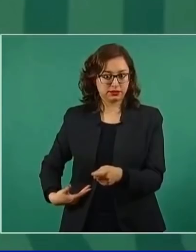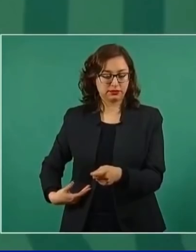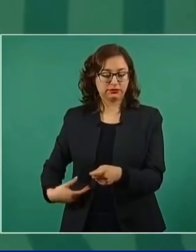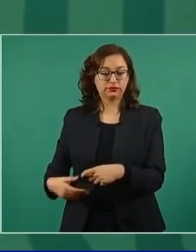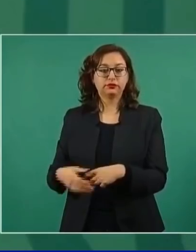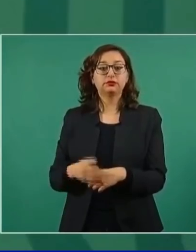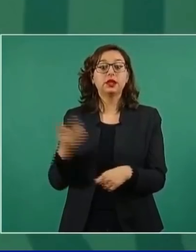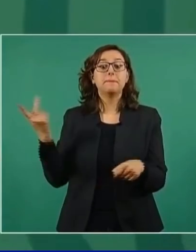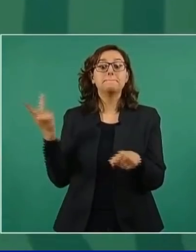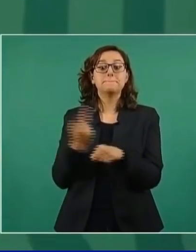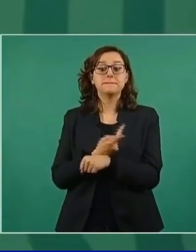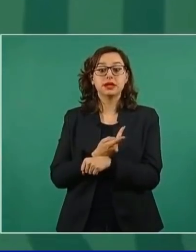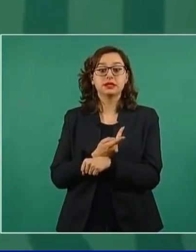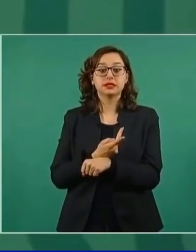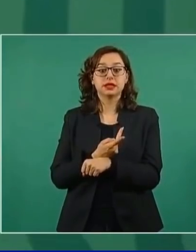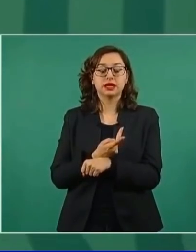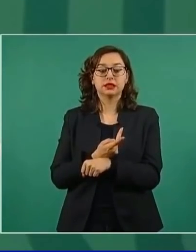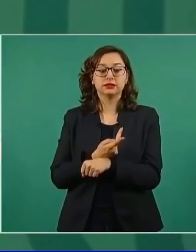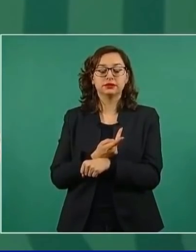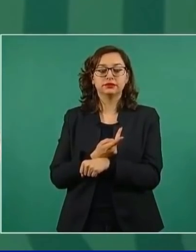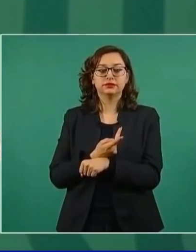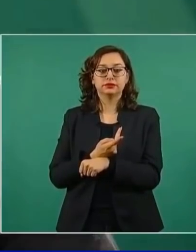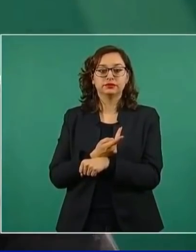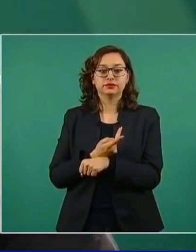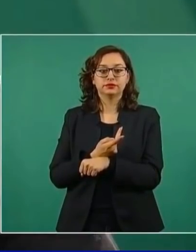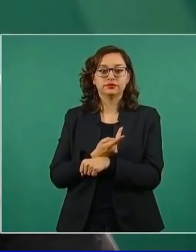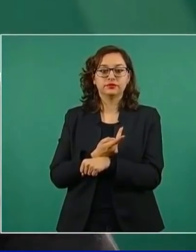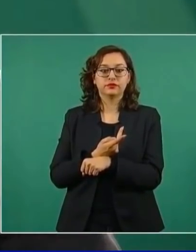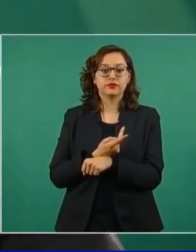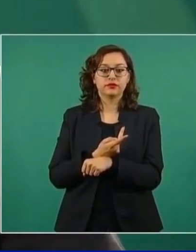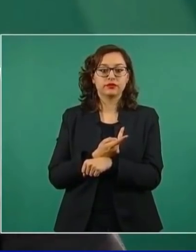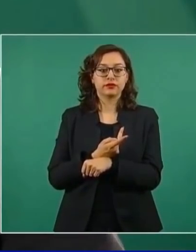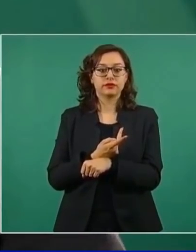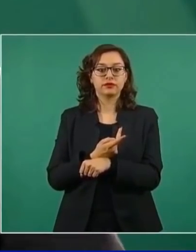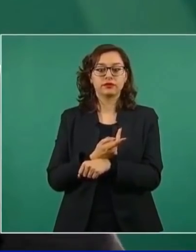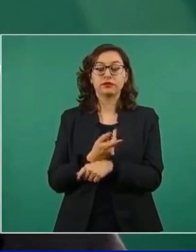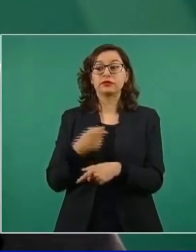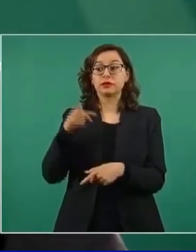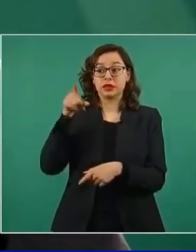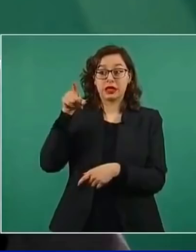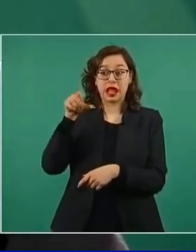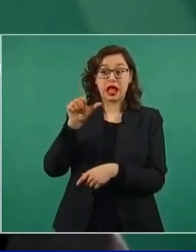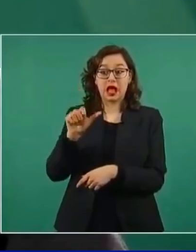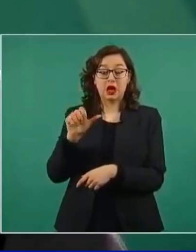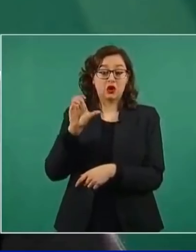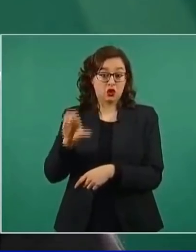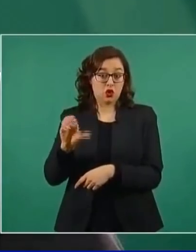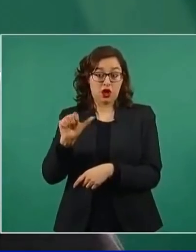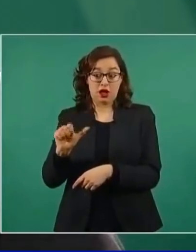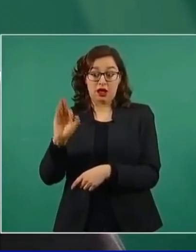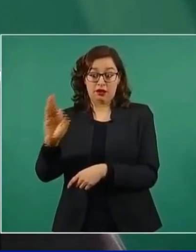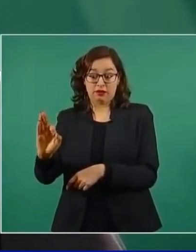es como el Poder Judicial dentro del Poder Judicial.